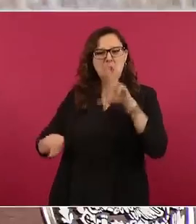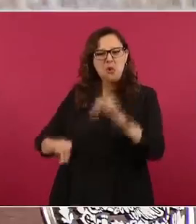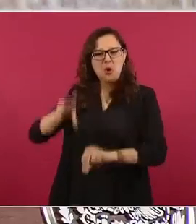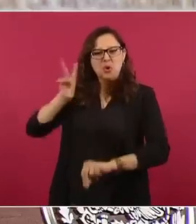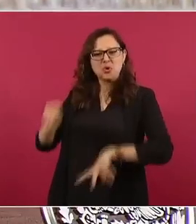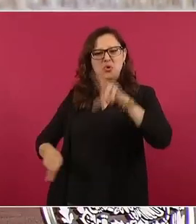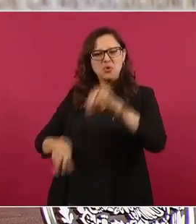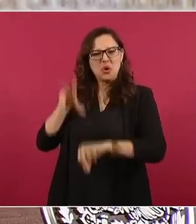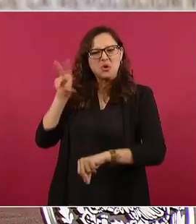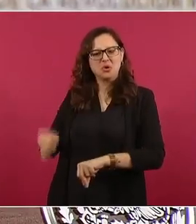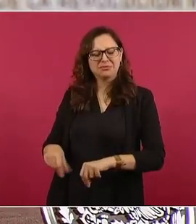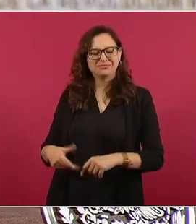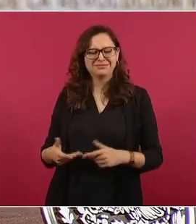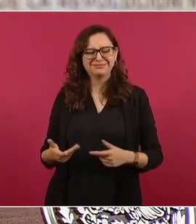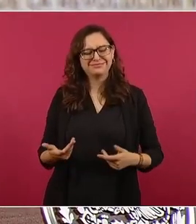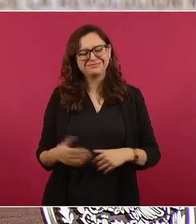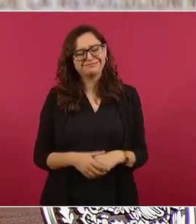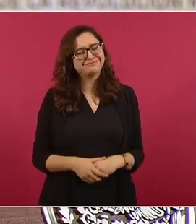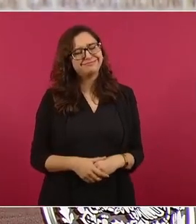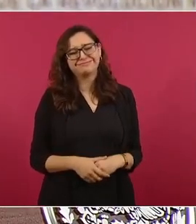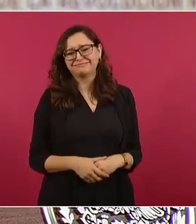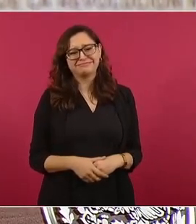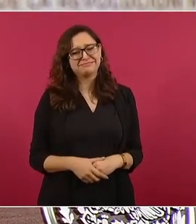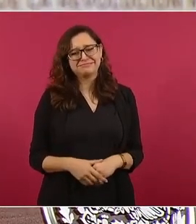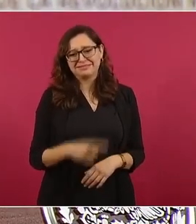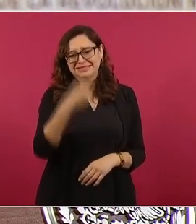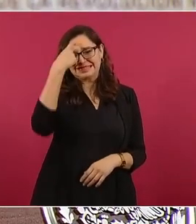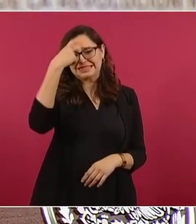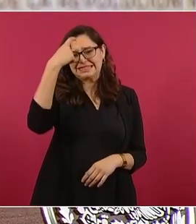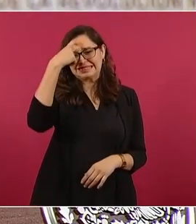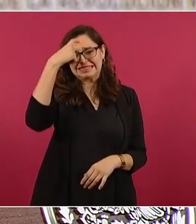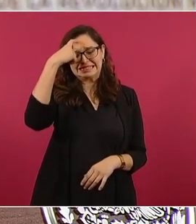tener una actitud muy retrógrada,